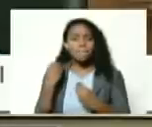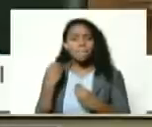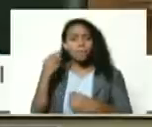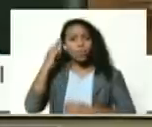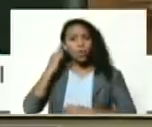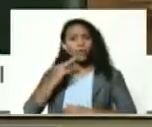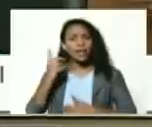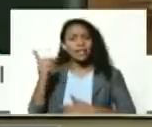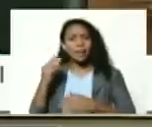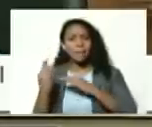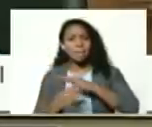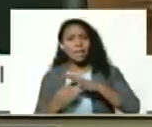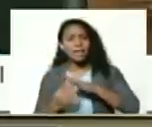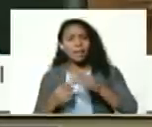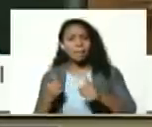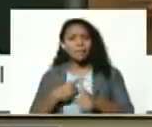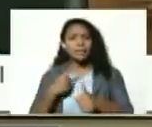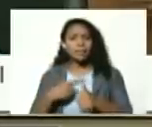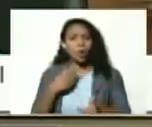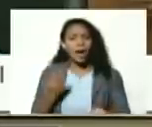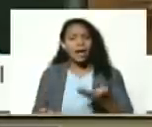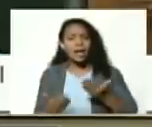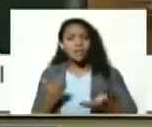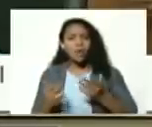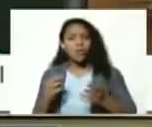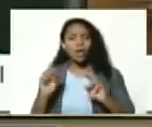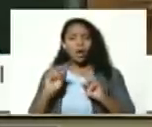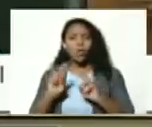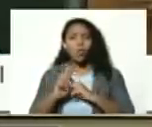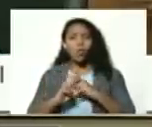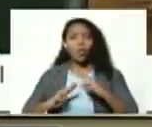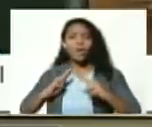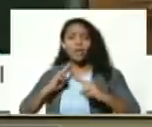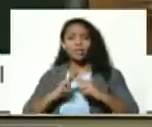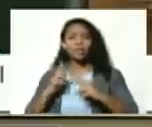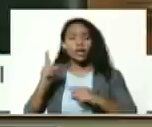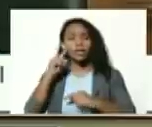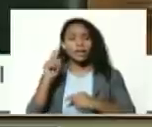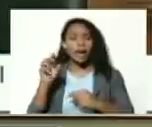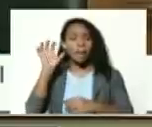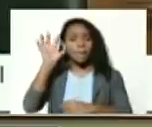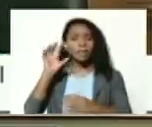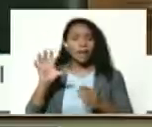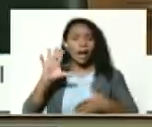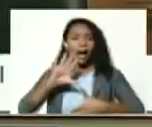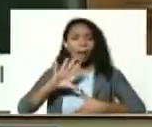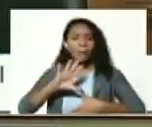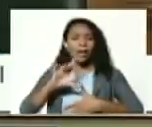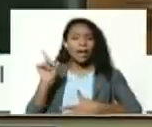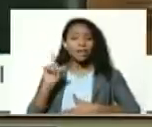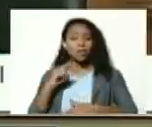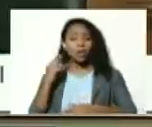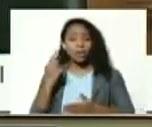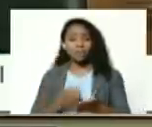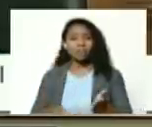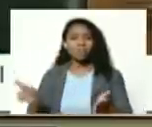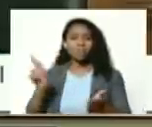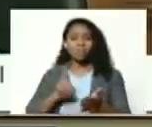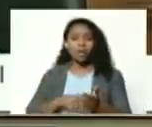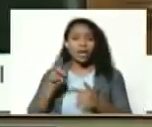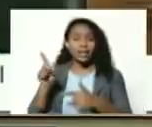basado en el principio del equilibrio del universo la patria era América es América y entonces era la ratificación